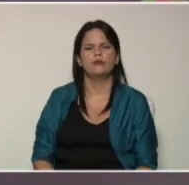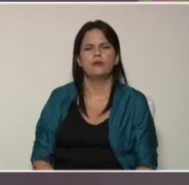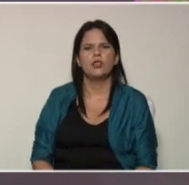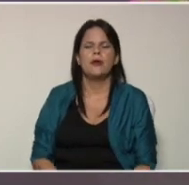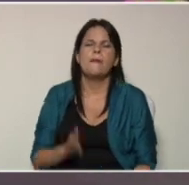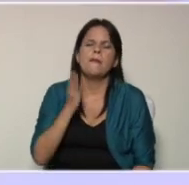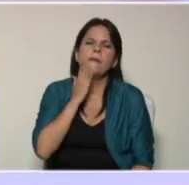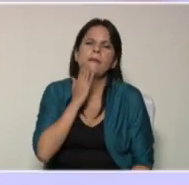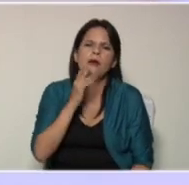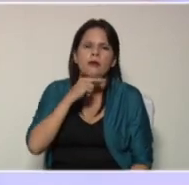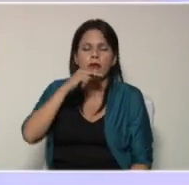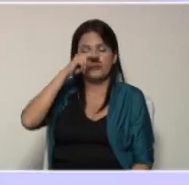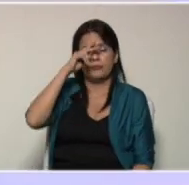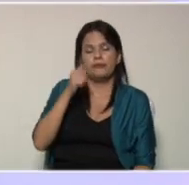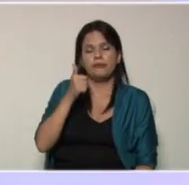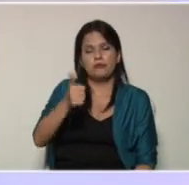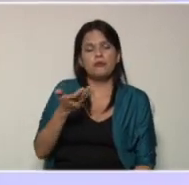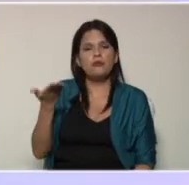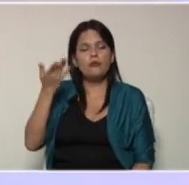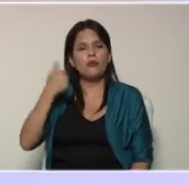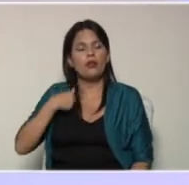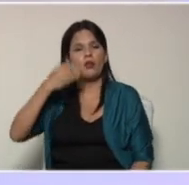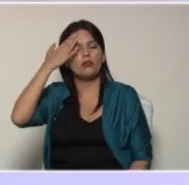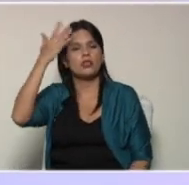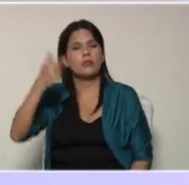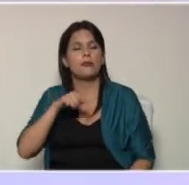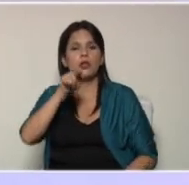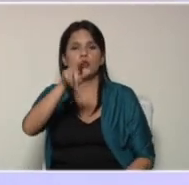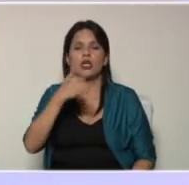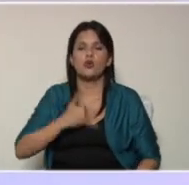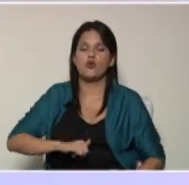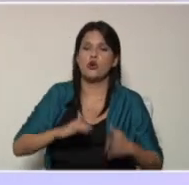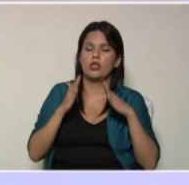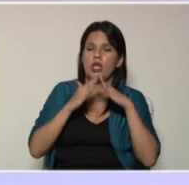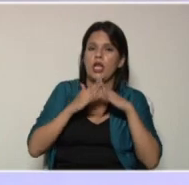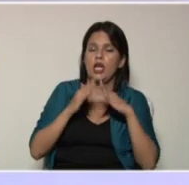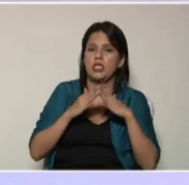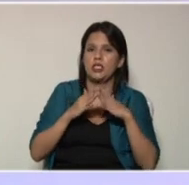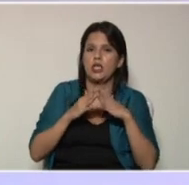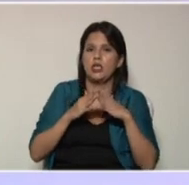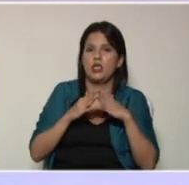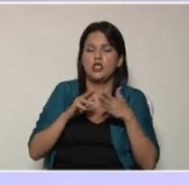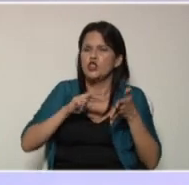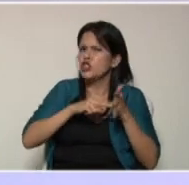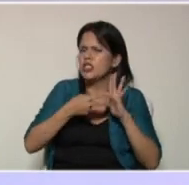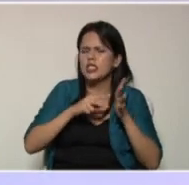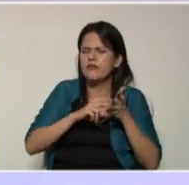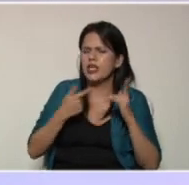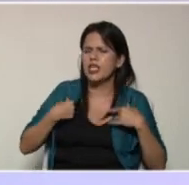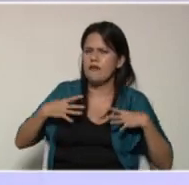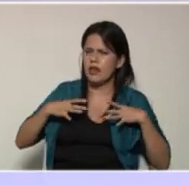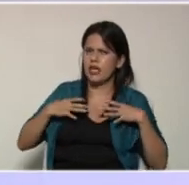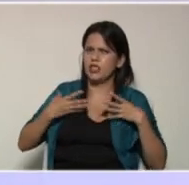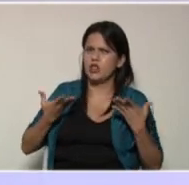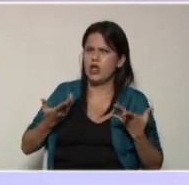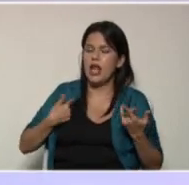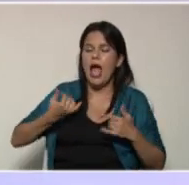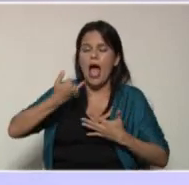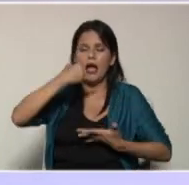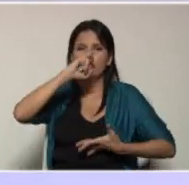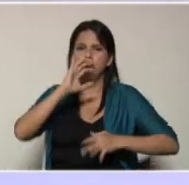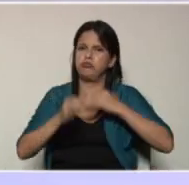mamá papá es bien importante que sepas que el hecho de que tu hijo esté en casa no significa que está de vacaciones al contrario hay que